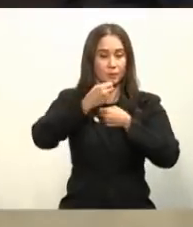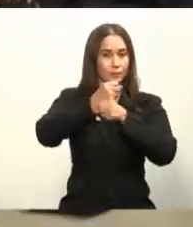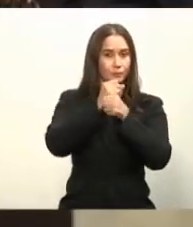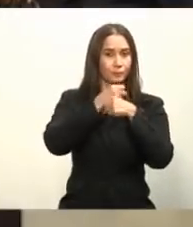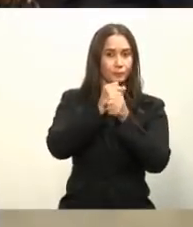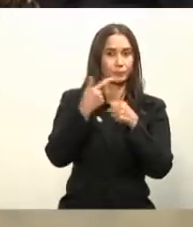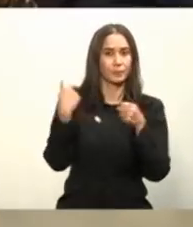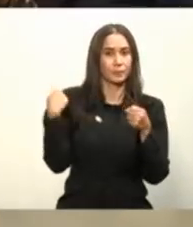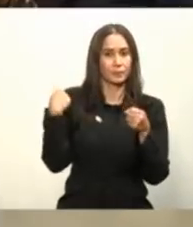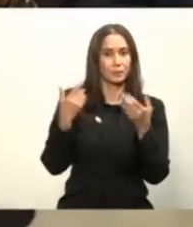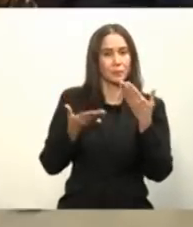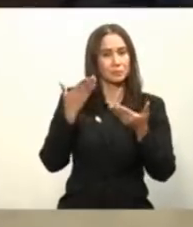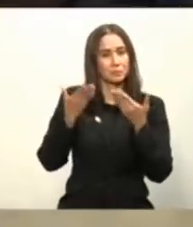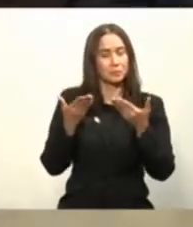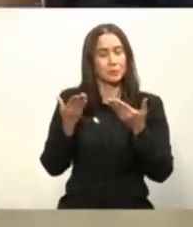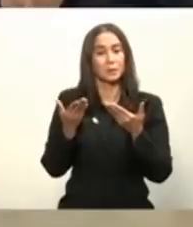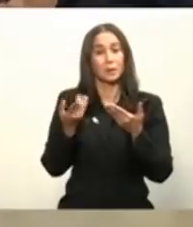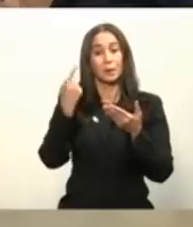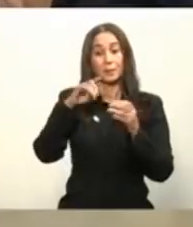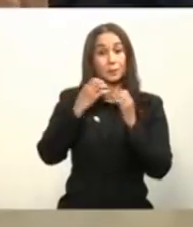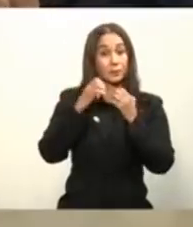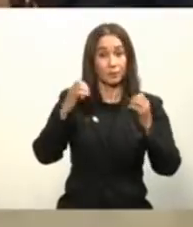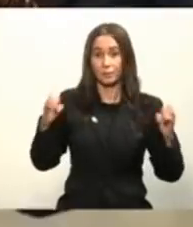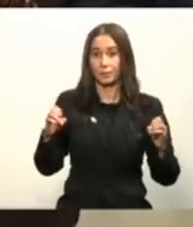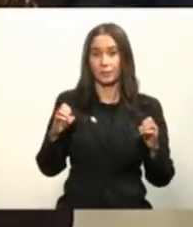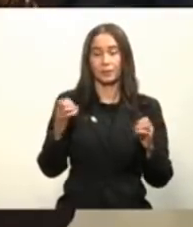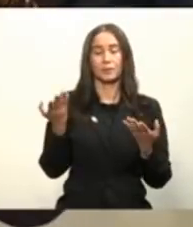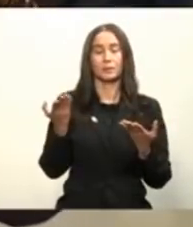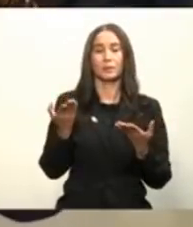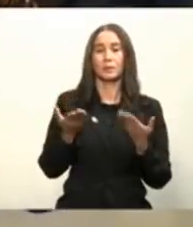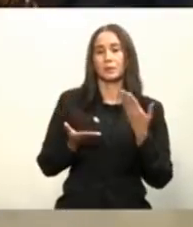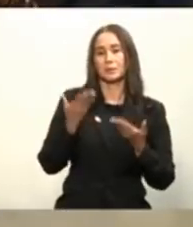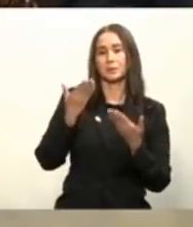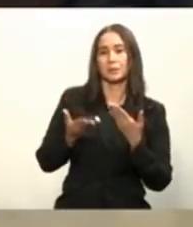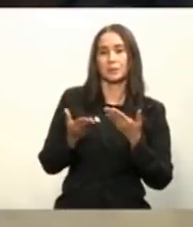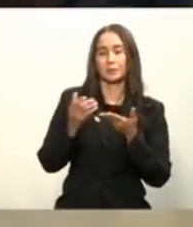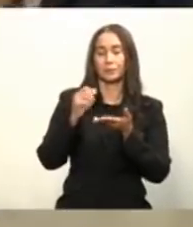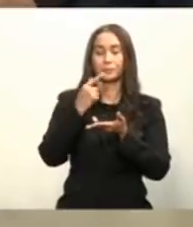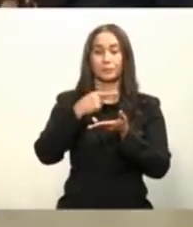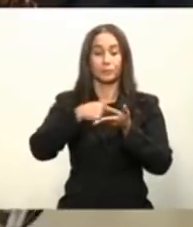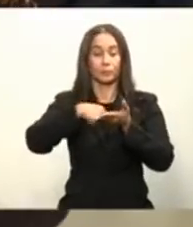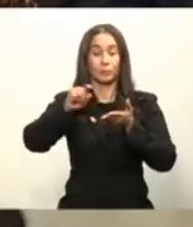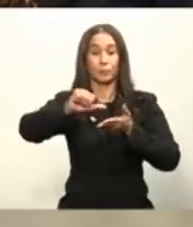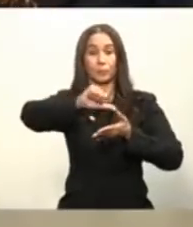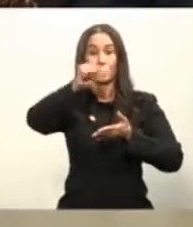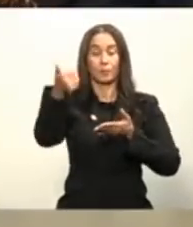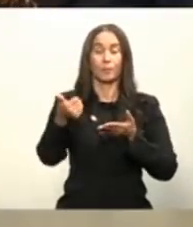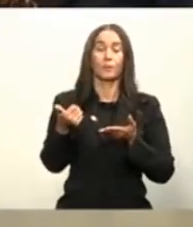adicionales podrían hacerlo pero si fuese de emergencia nosotros podríamos contratar cualquier otro